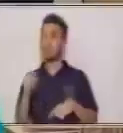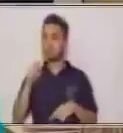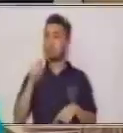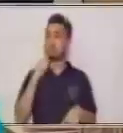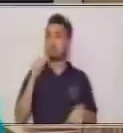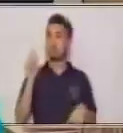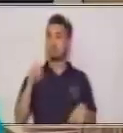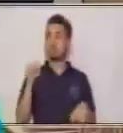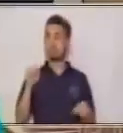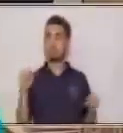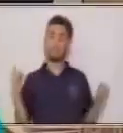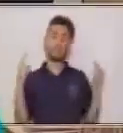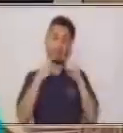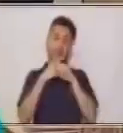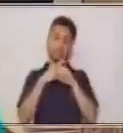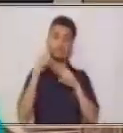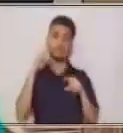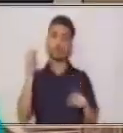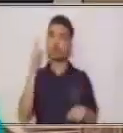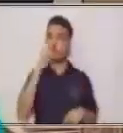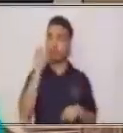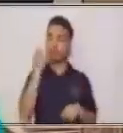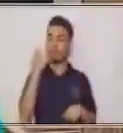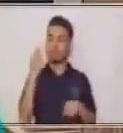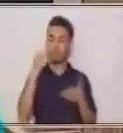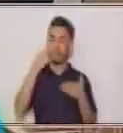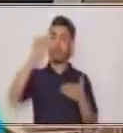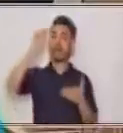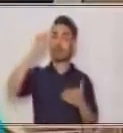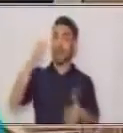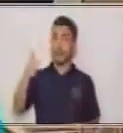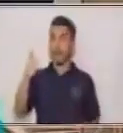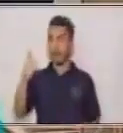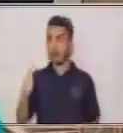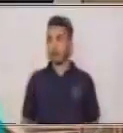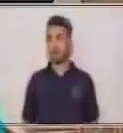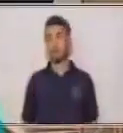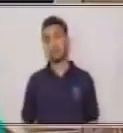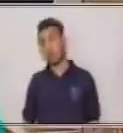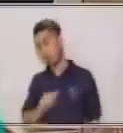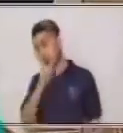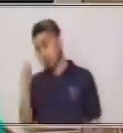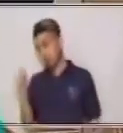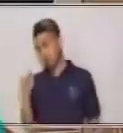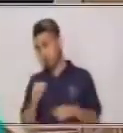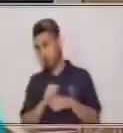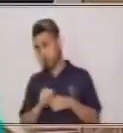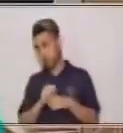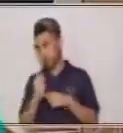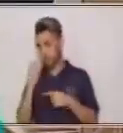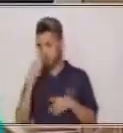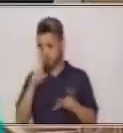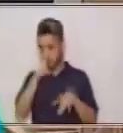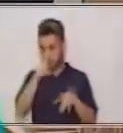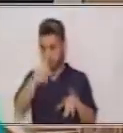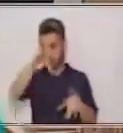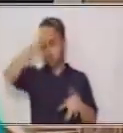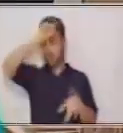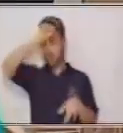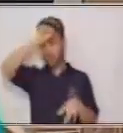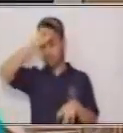que no había puesto la tilde. Ahora bien, vamos con otro pequeño ejercicio. A ver si ustedes